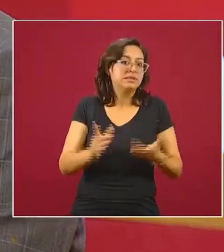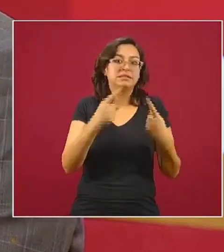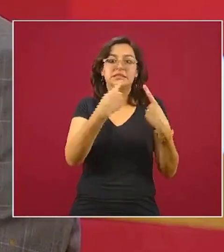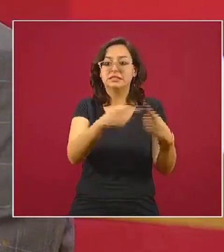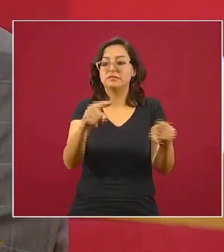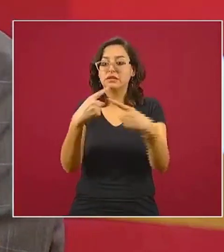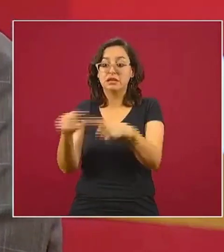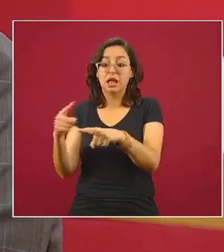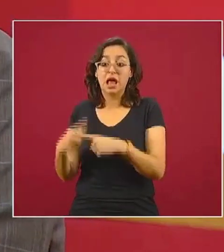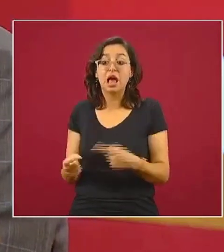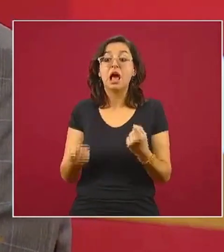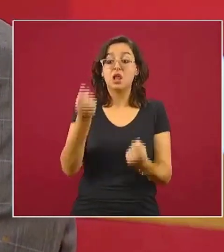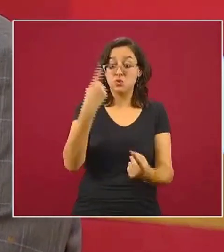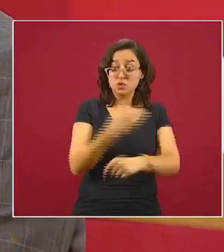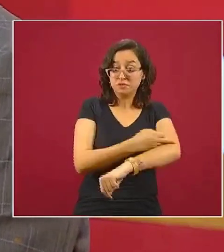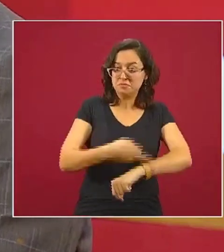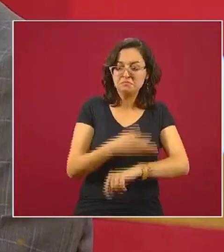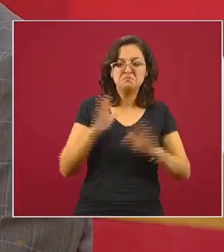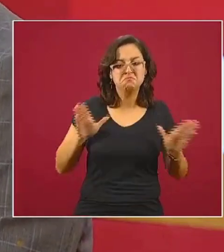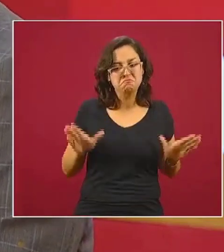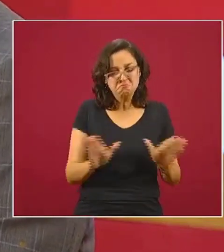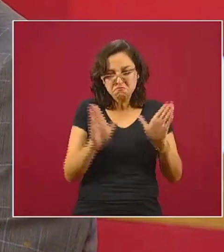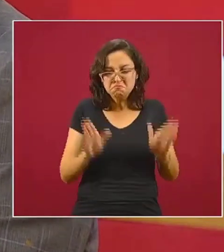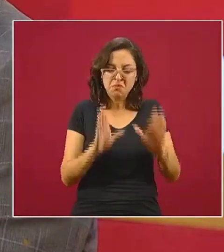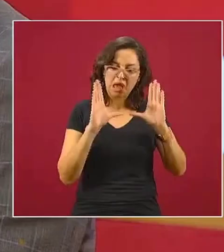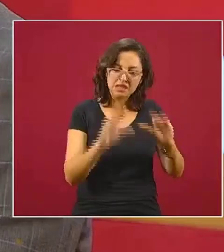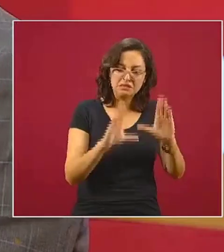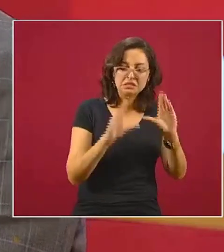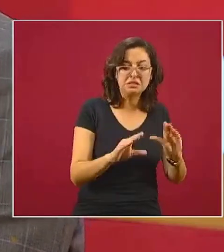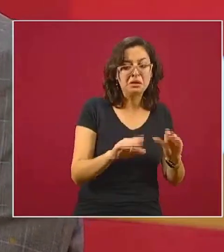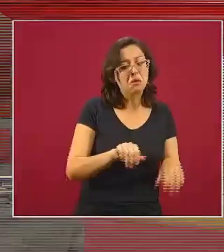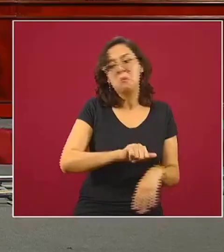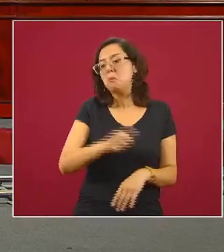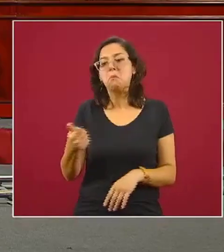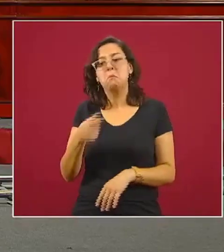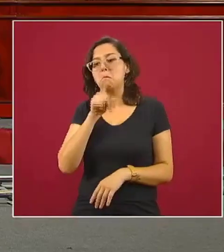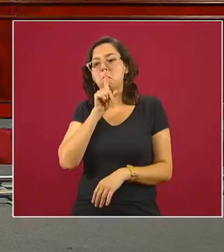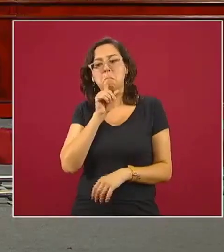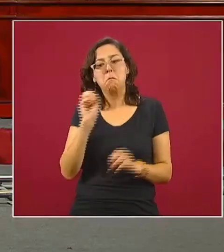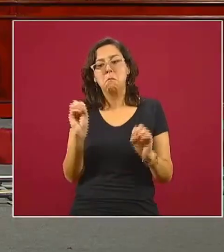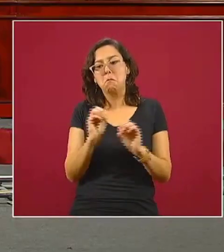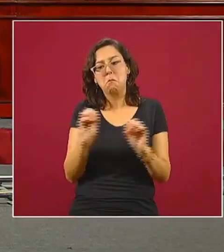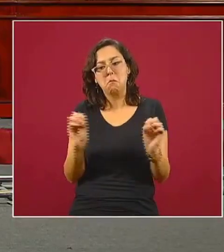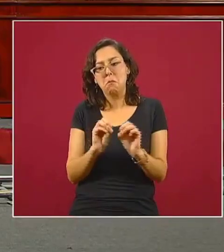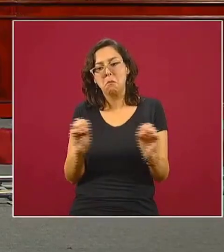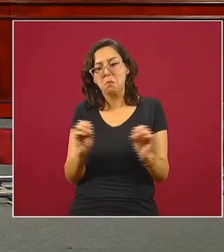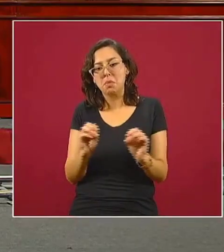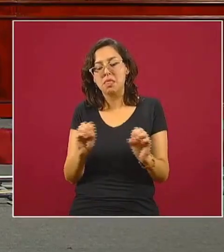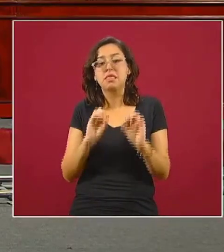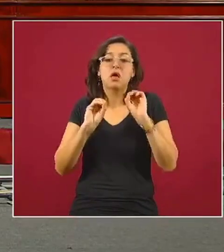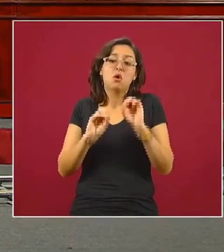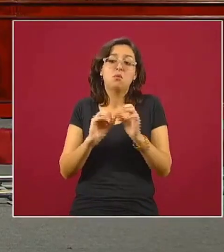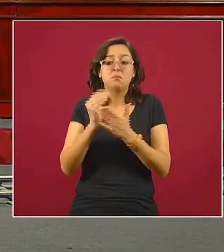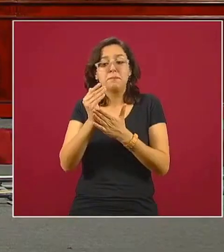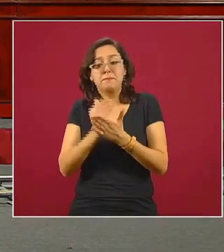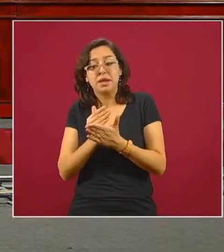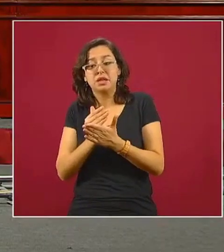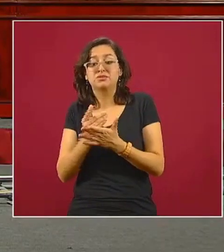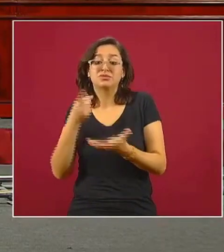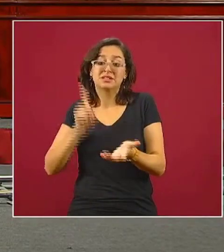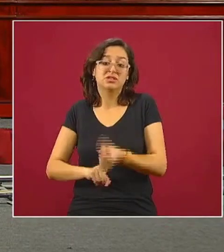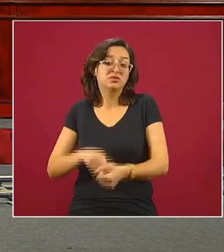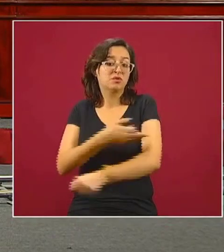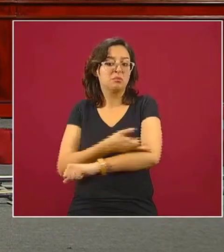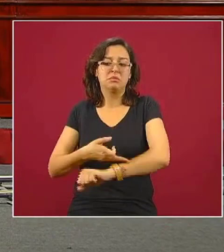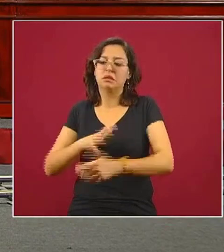propician totalmente el aprendizaje hay quienes lo hacen en menor escala y hay familias en donde pues hay violencia